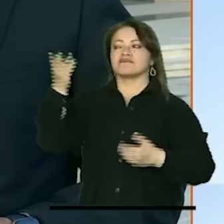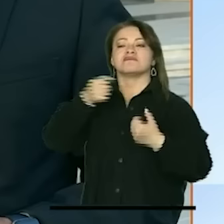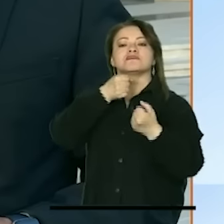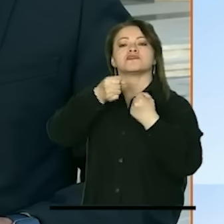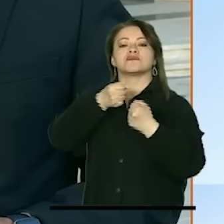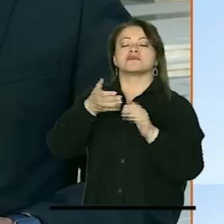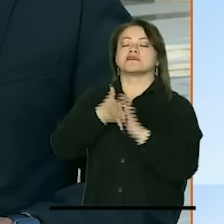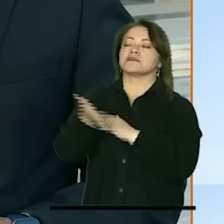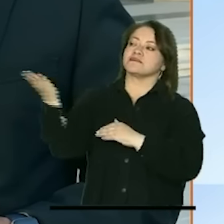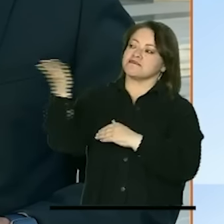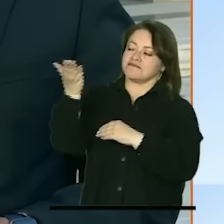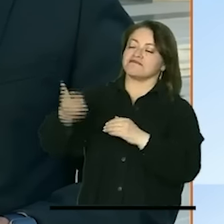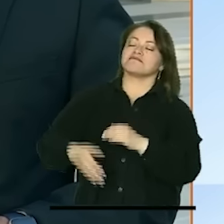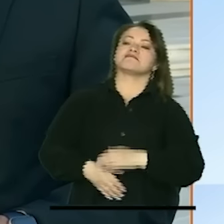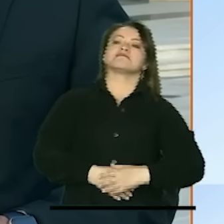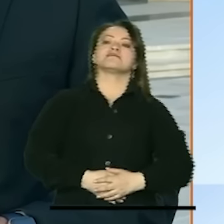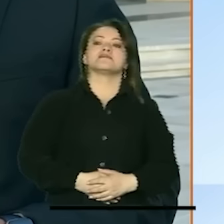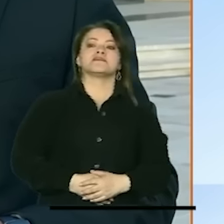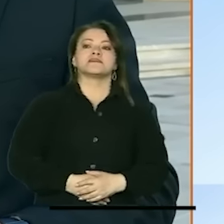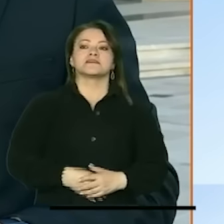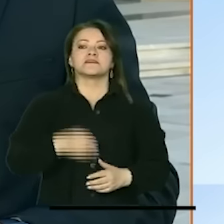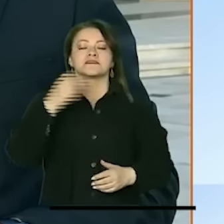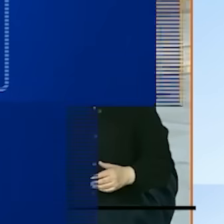reunión. David, adelante nuevamente con usted.